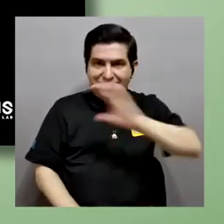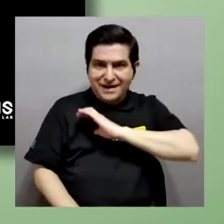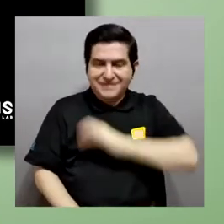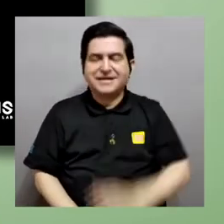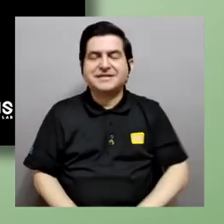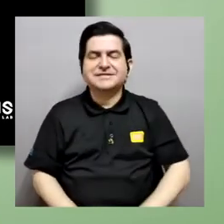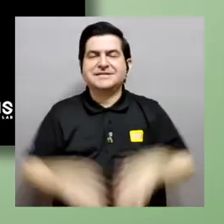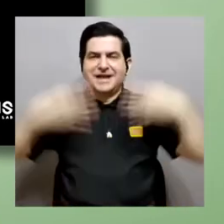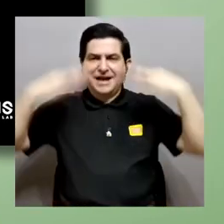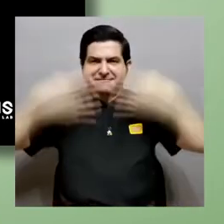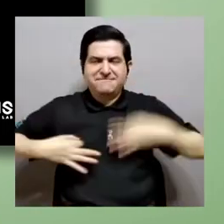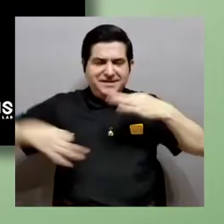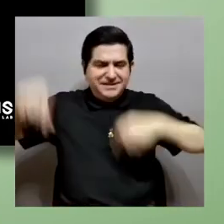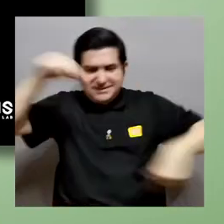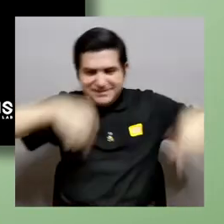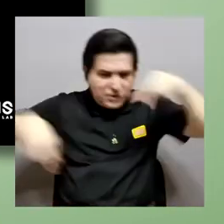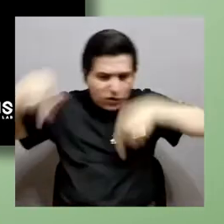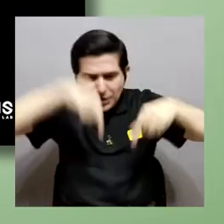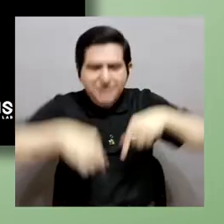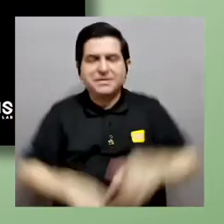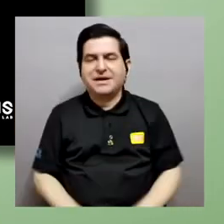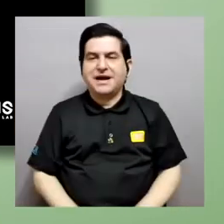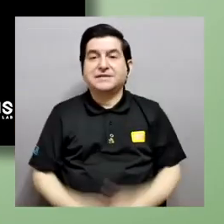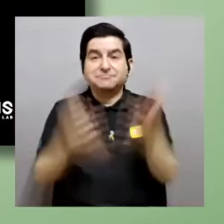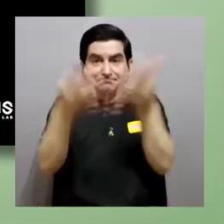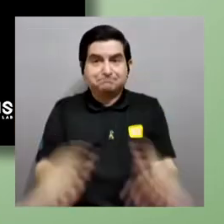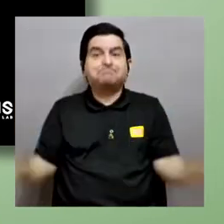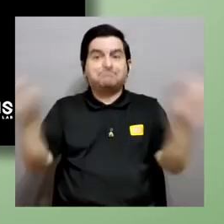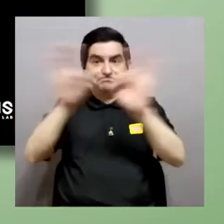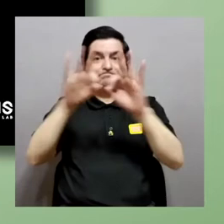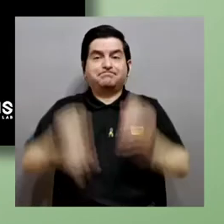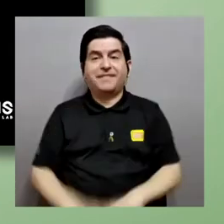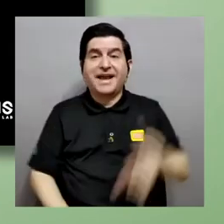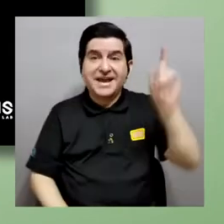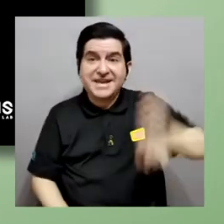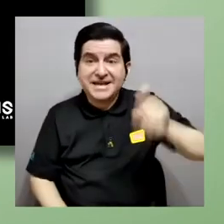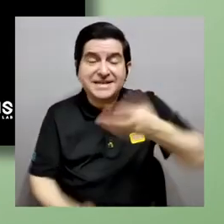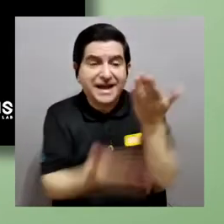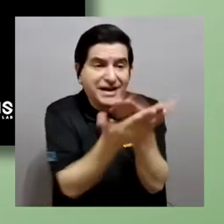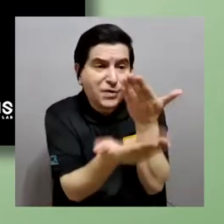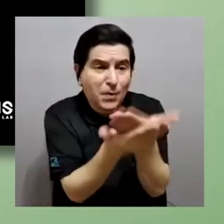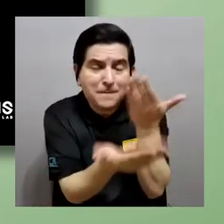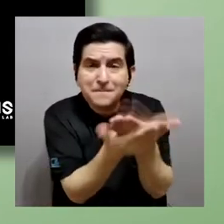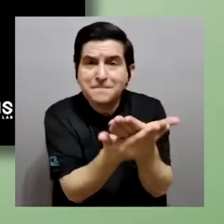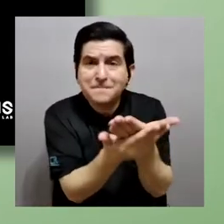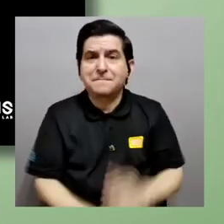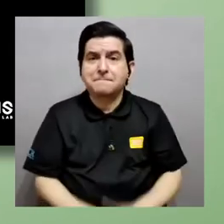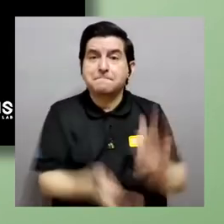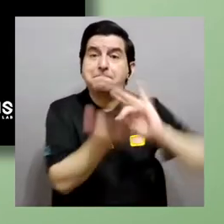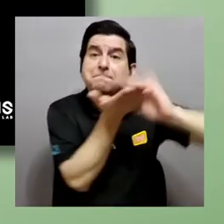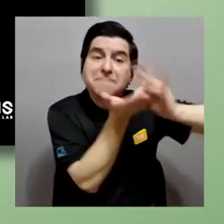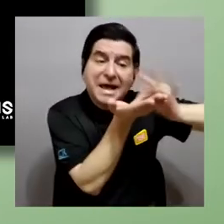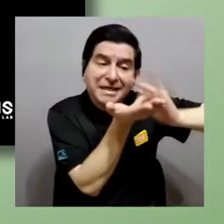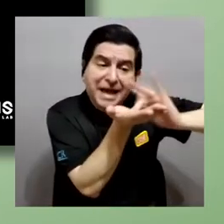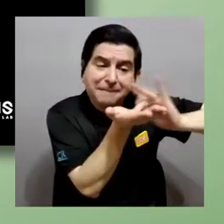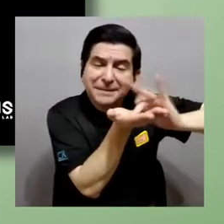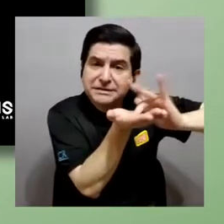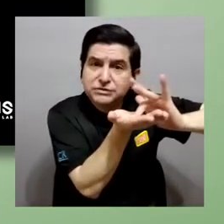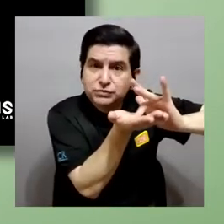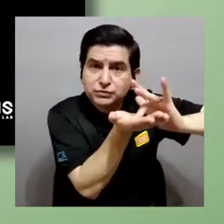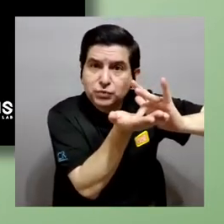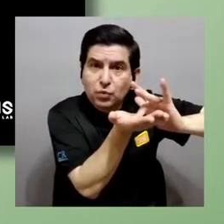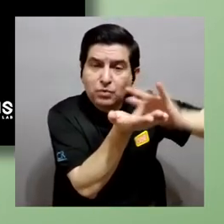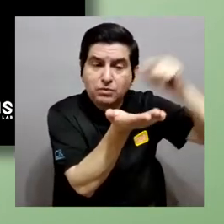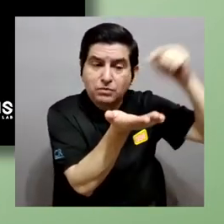son importantes a tomar en cuenta, puesto que necesitamos verificar que el medicamento, necesitamos verificar que el